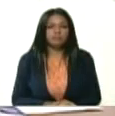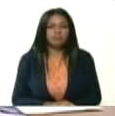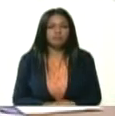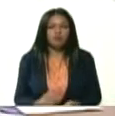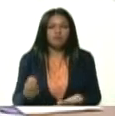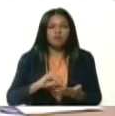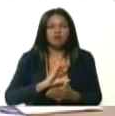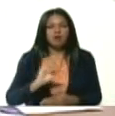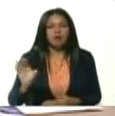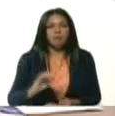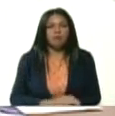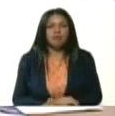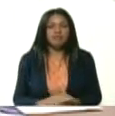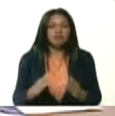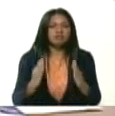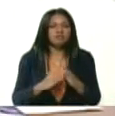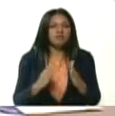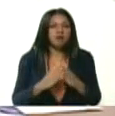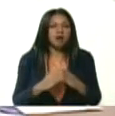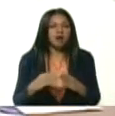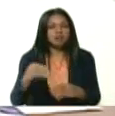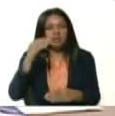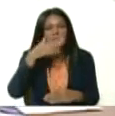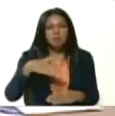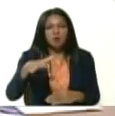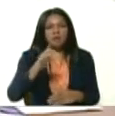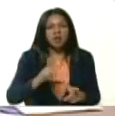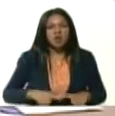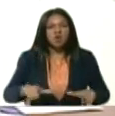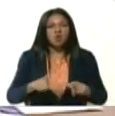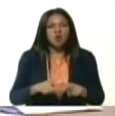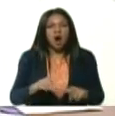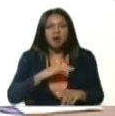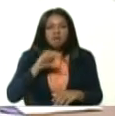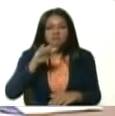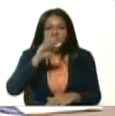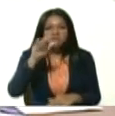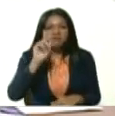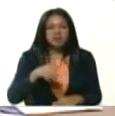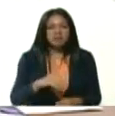Regresando a la patria, a su hogar, a su pueblito, a su ciudad, a su barrio.